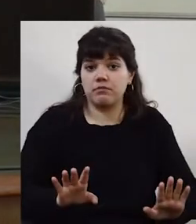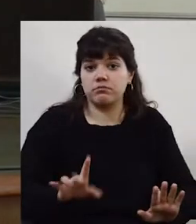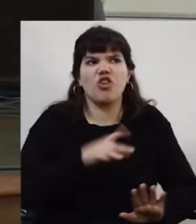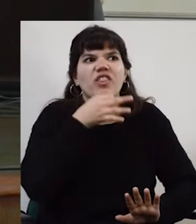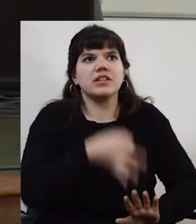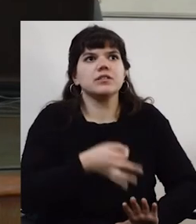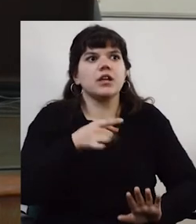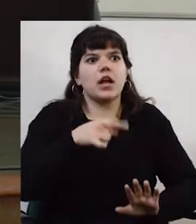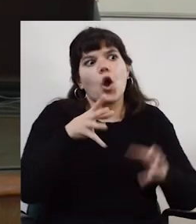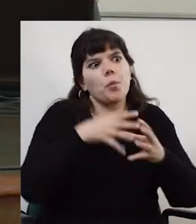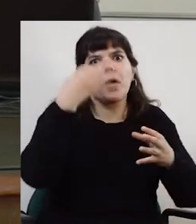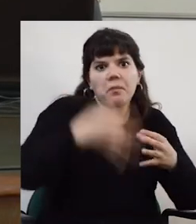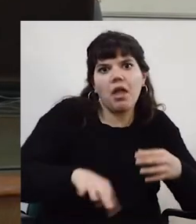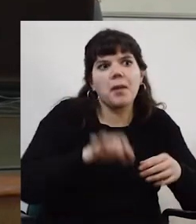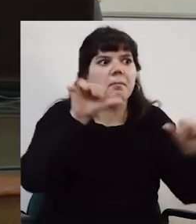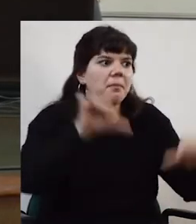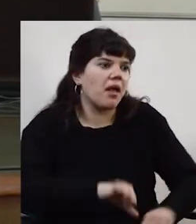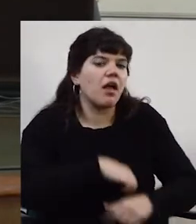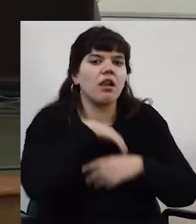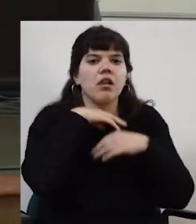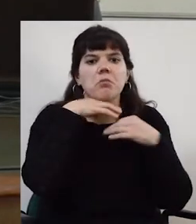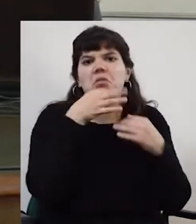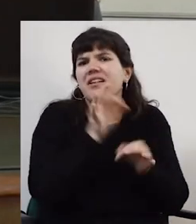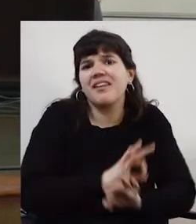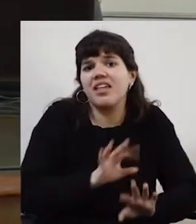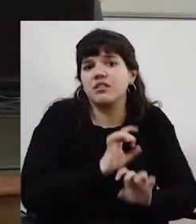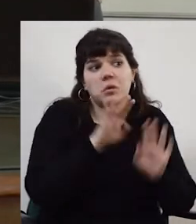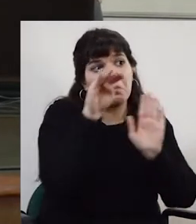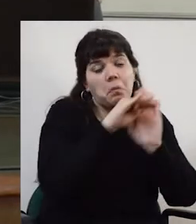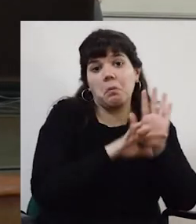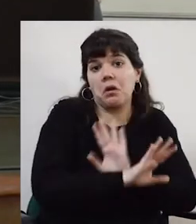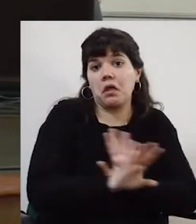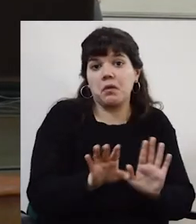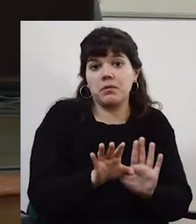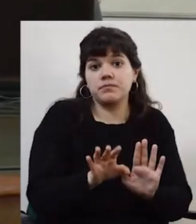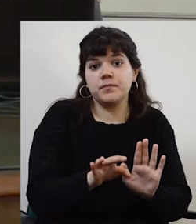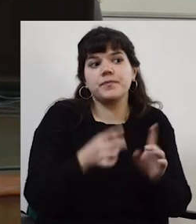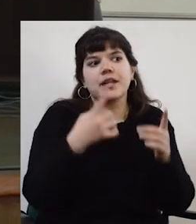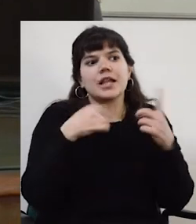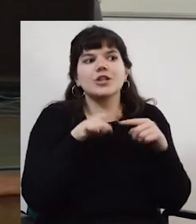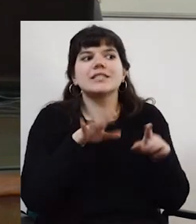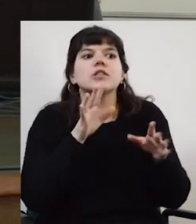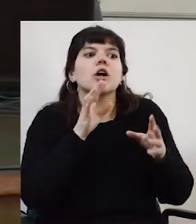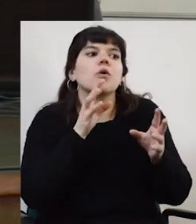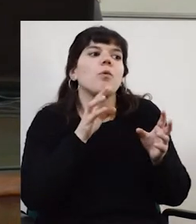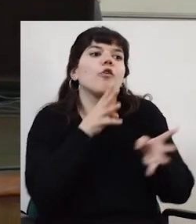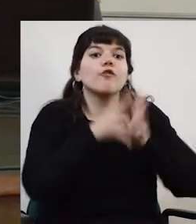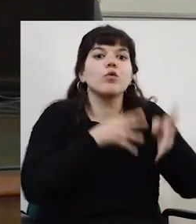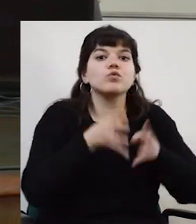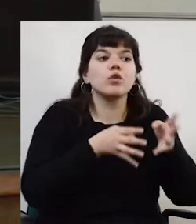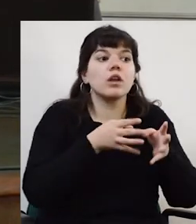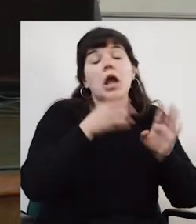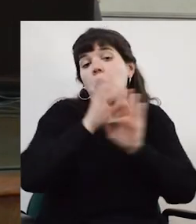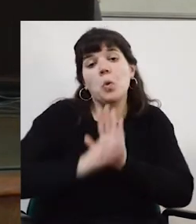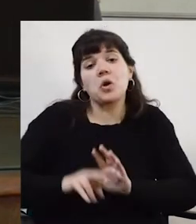No quiere decir ni que el grupo sea bueno, ni que no sea bueno, ni que nada. Lo que pasa que, bueno, es un instrumento y en el caso del